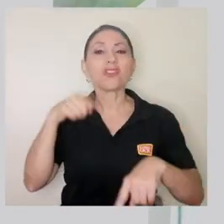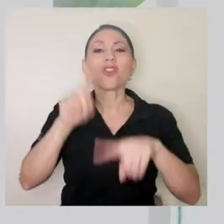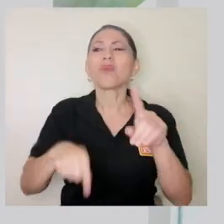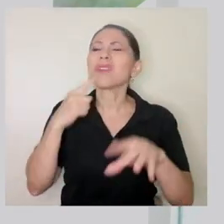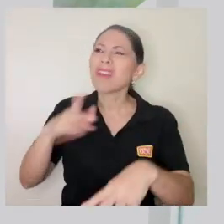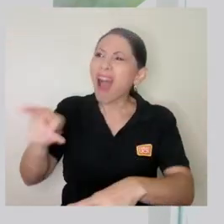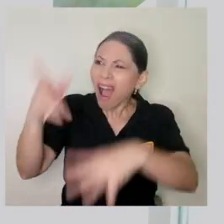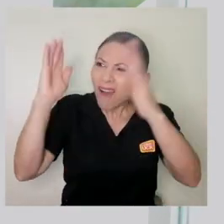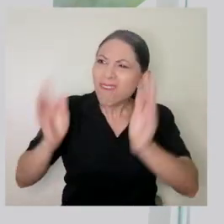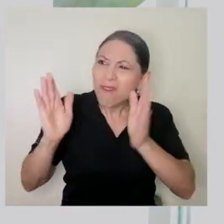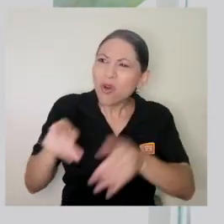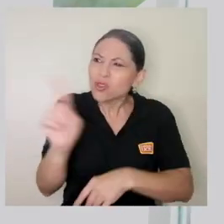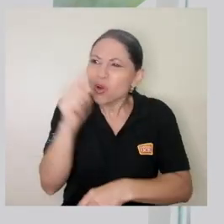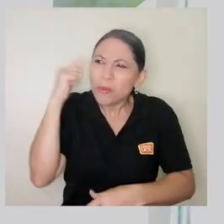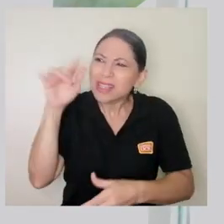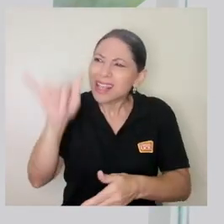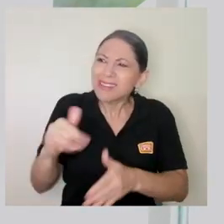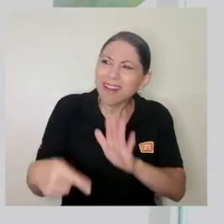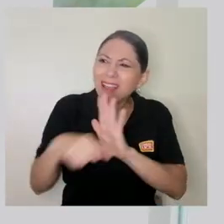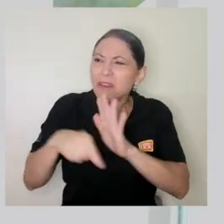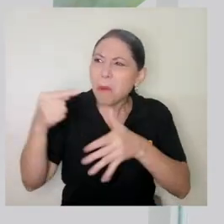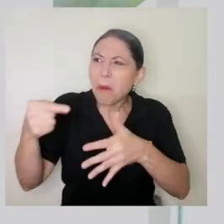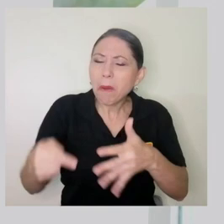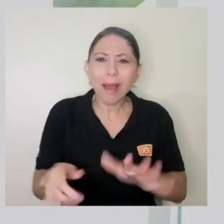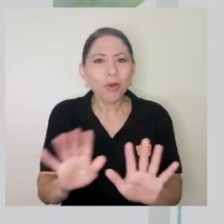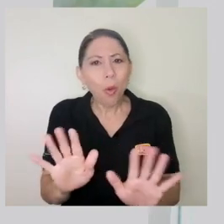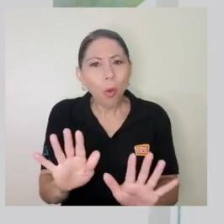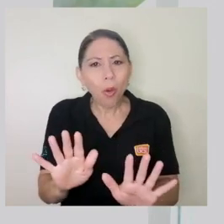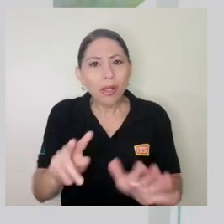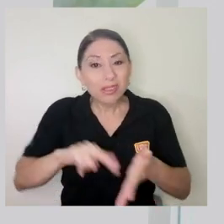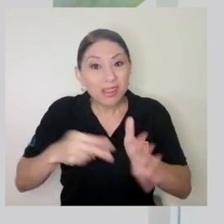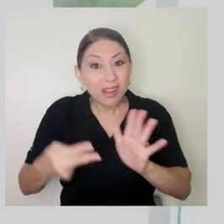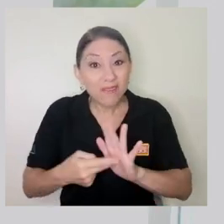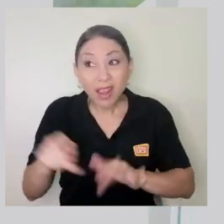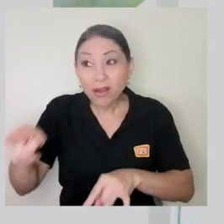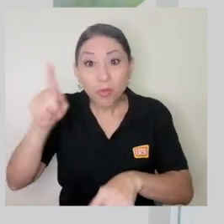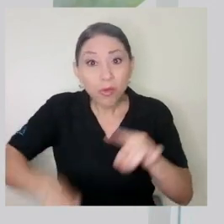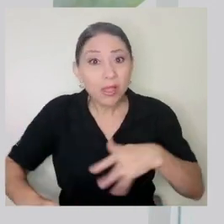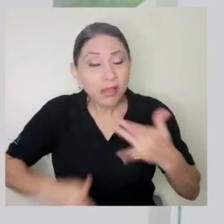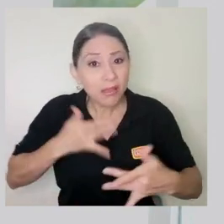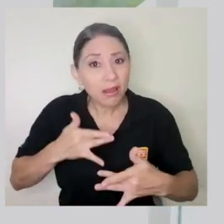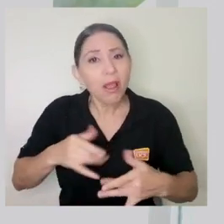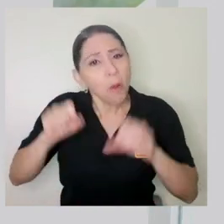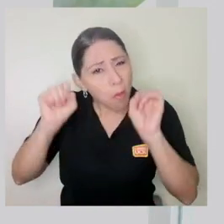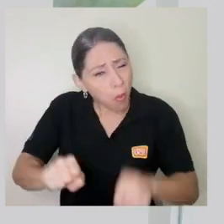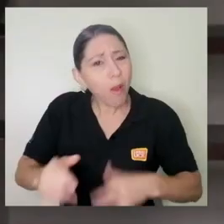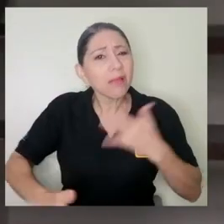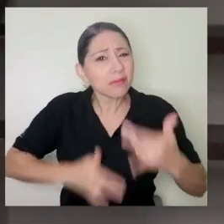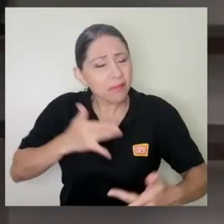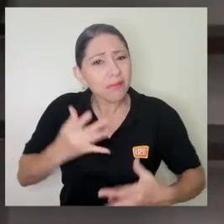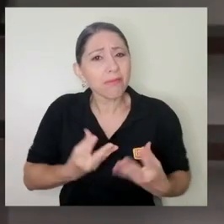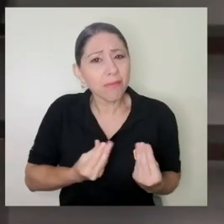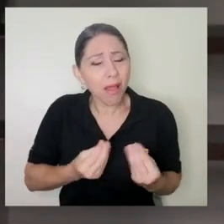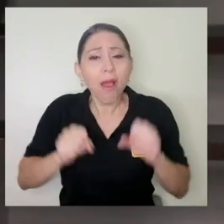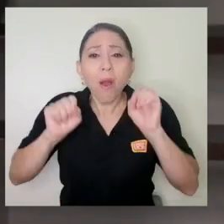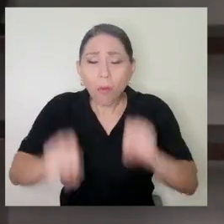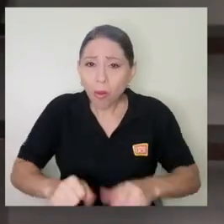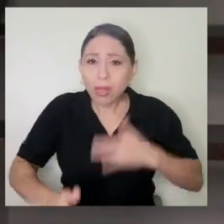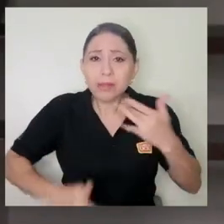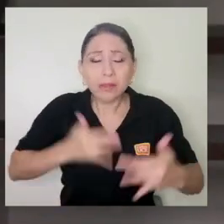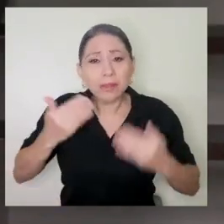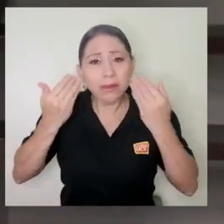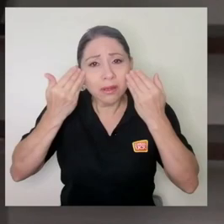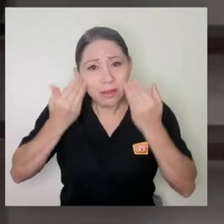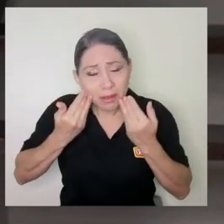y decir ay pero no seas baboso deja de pensar así porque ya estamos invalidando un sentimiento y se vale sentir miedo se vale sentir